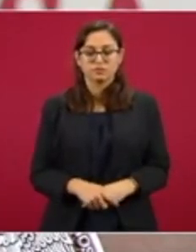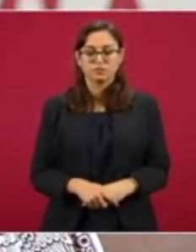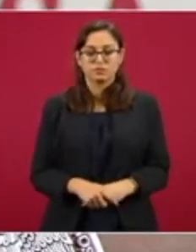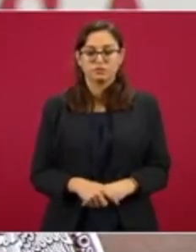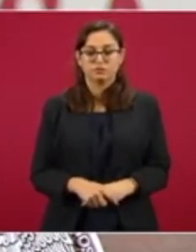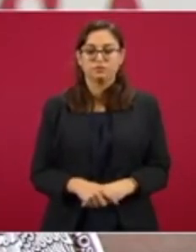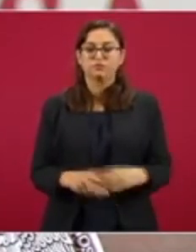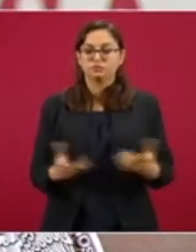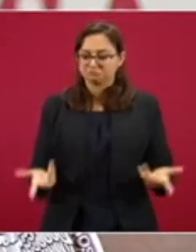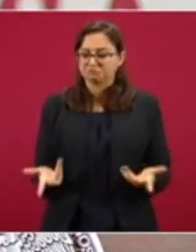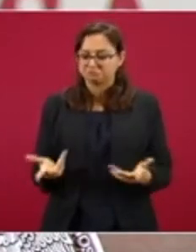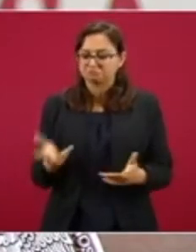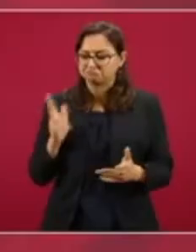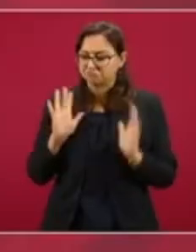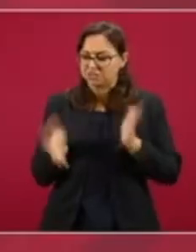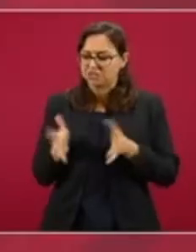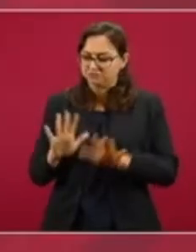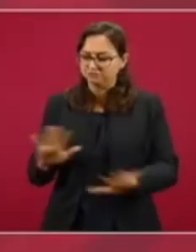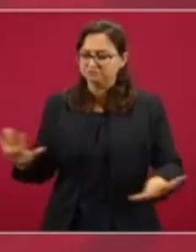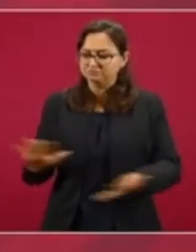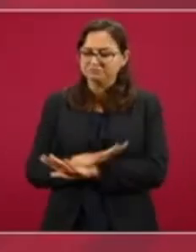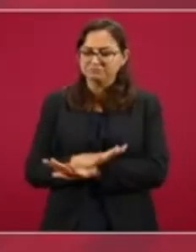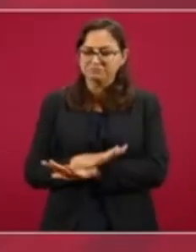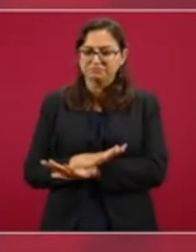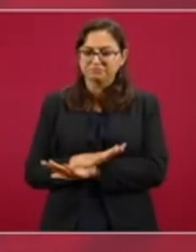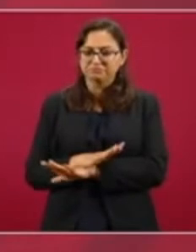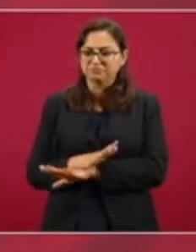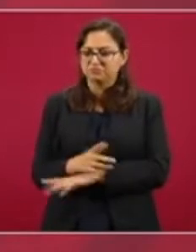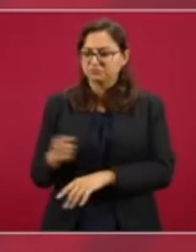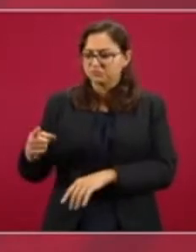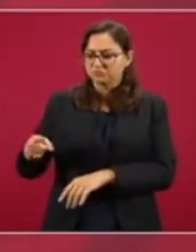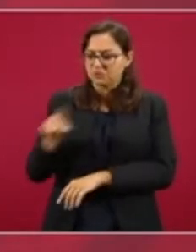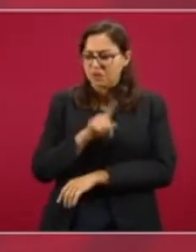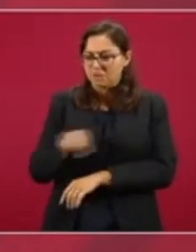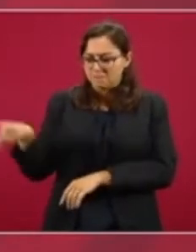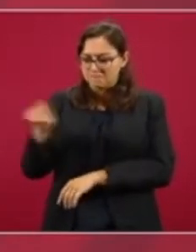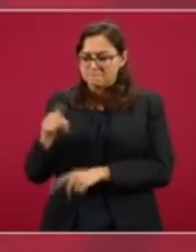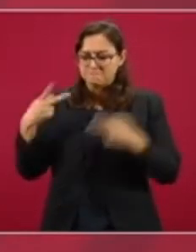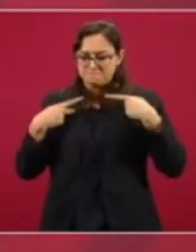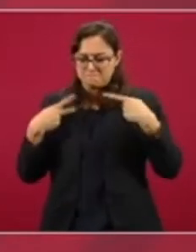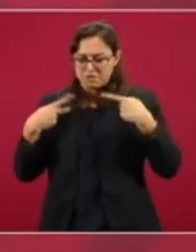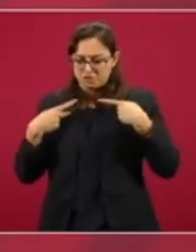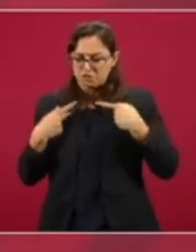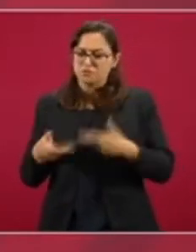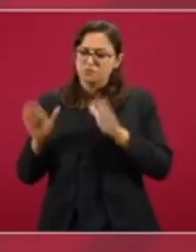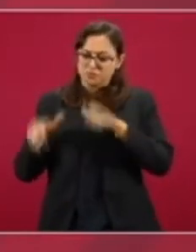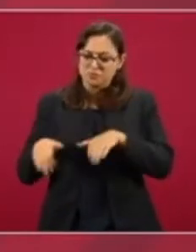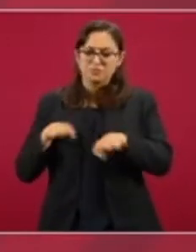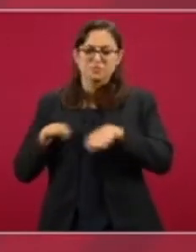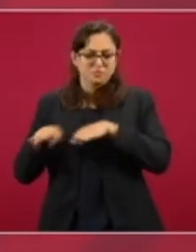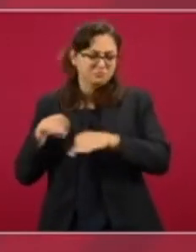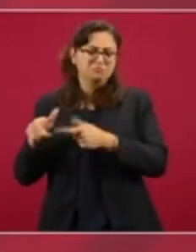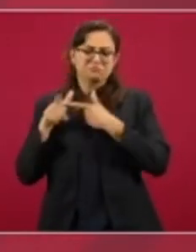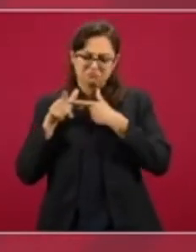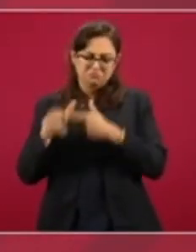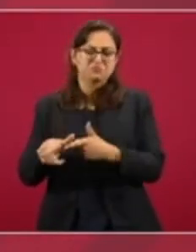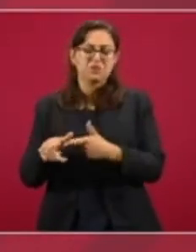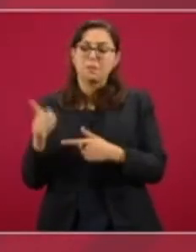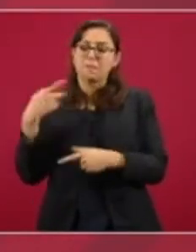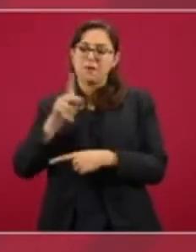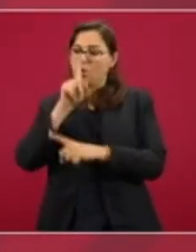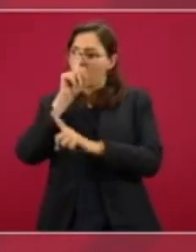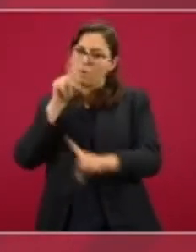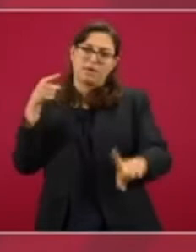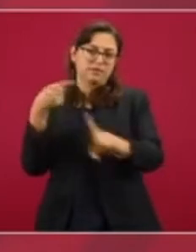objetivos, puede ser que se mantengan los mismos servidores públicos